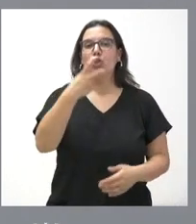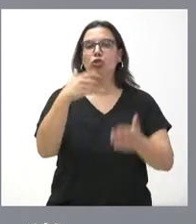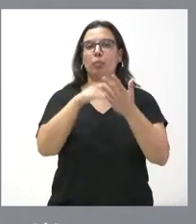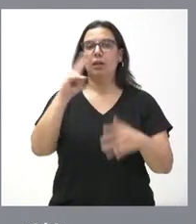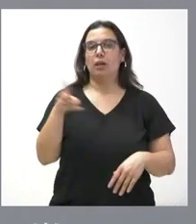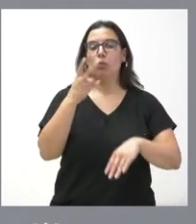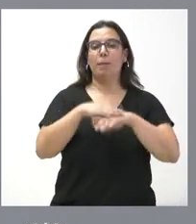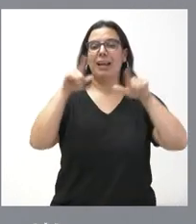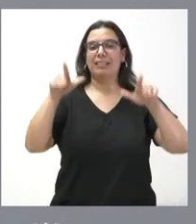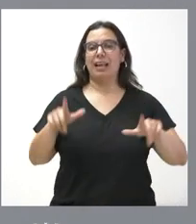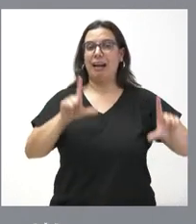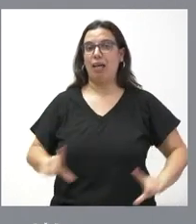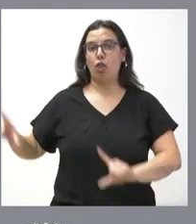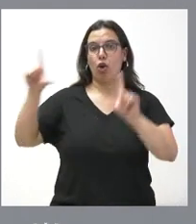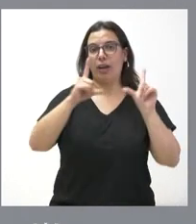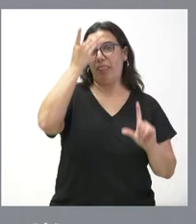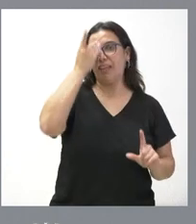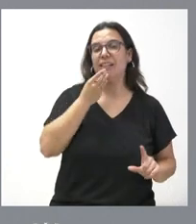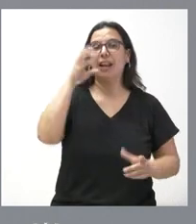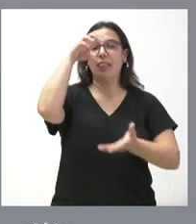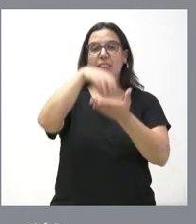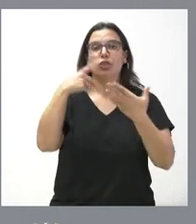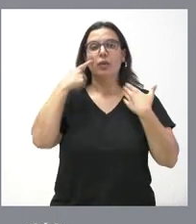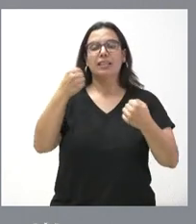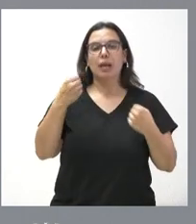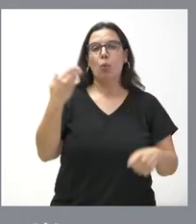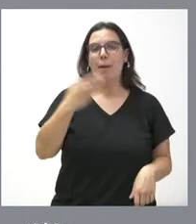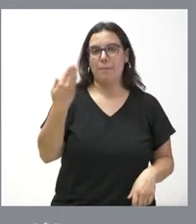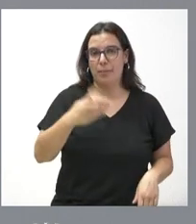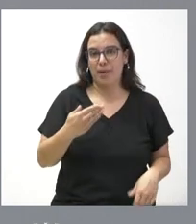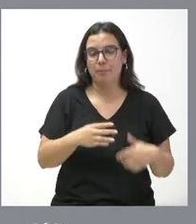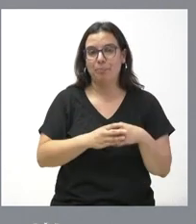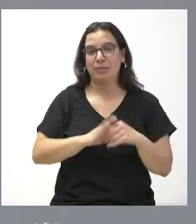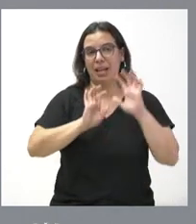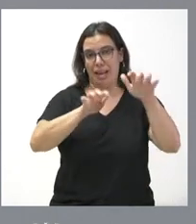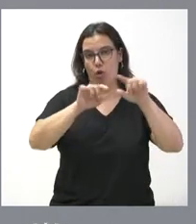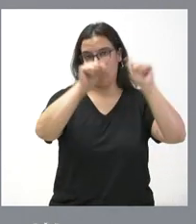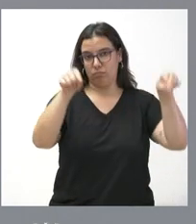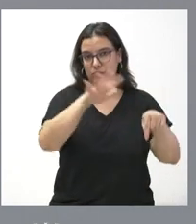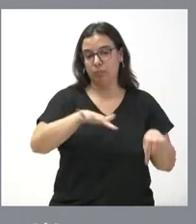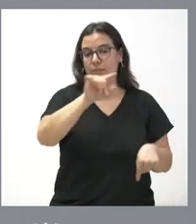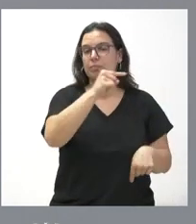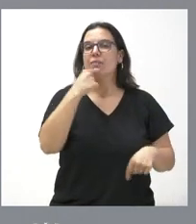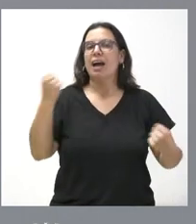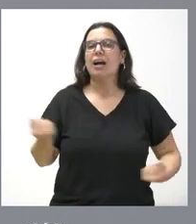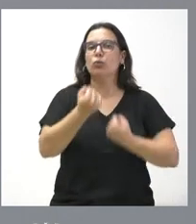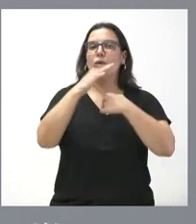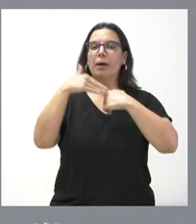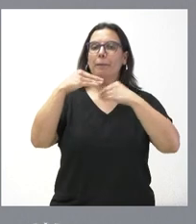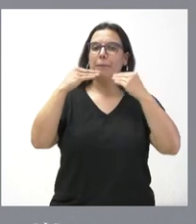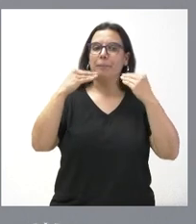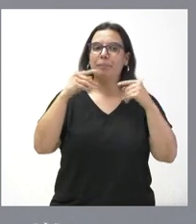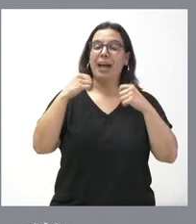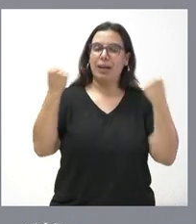euros para una sala de radiología digital en el centro de salud de Benvibre, en León. Son actuaciones para mejorar el